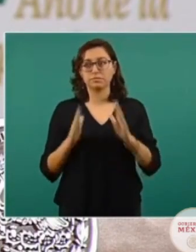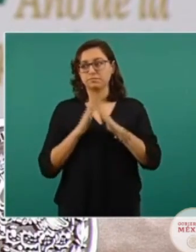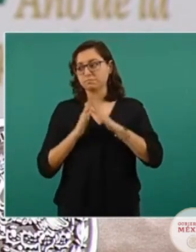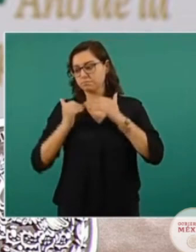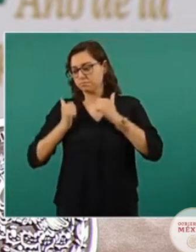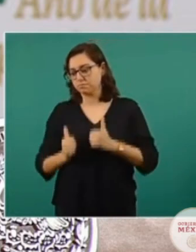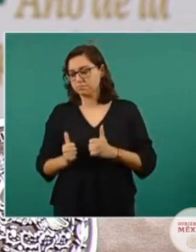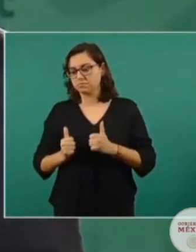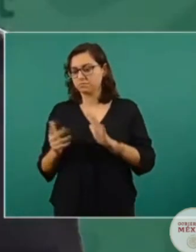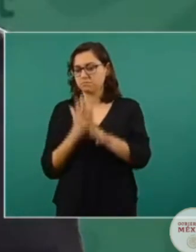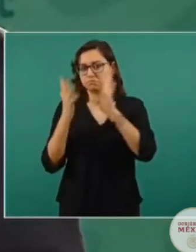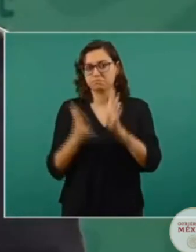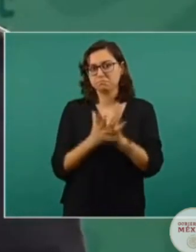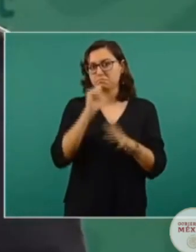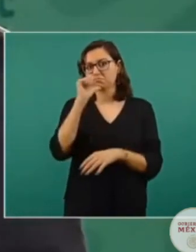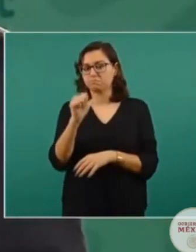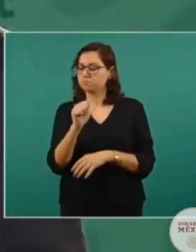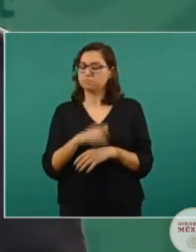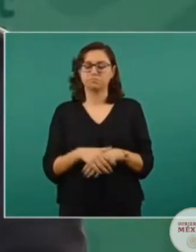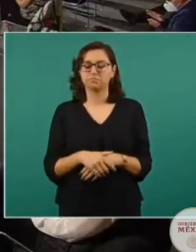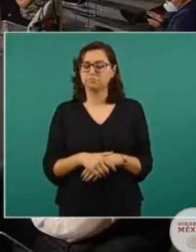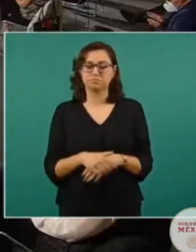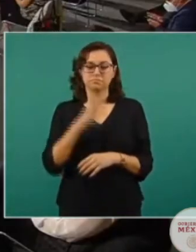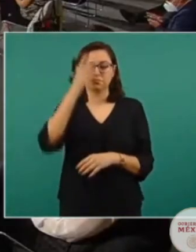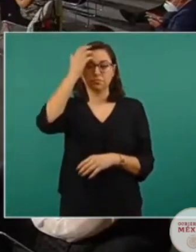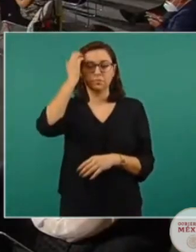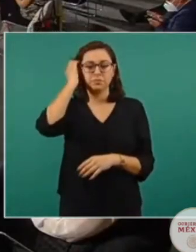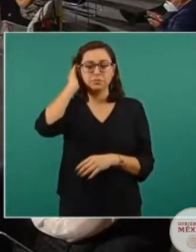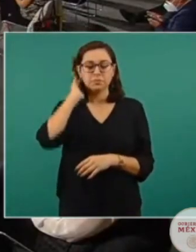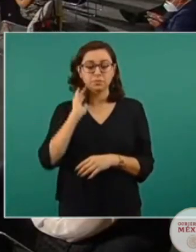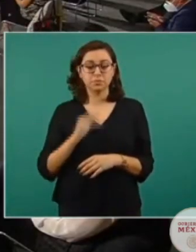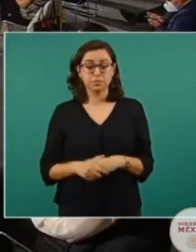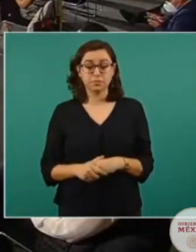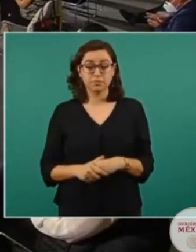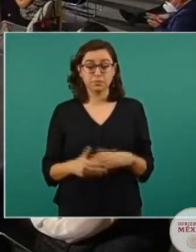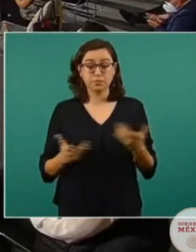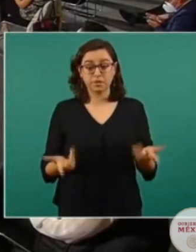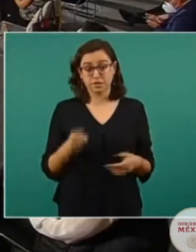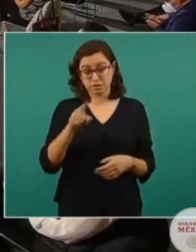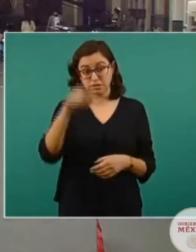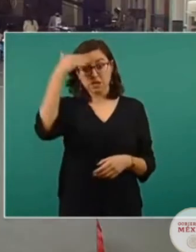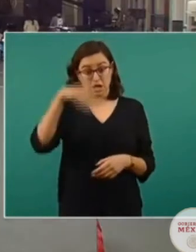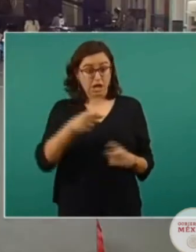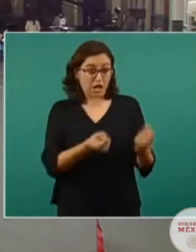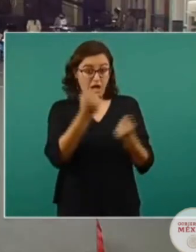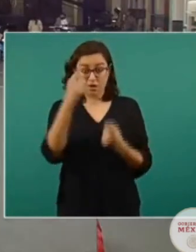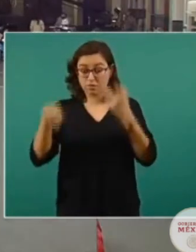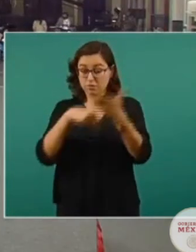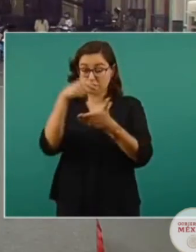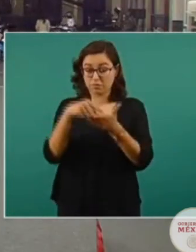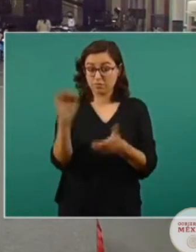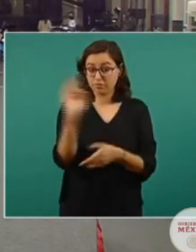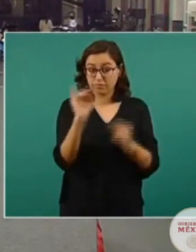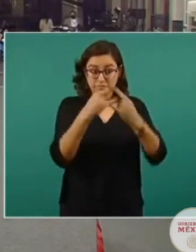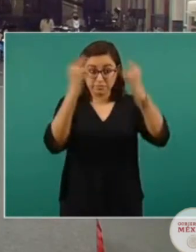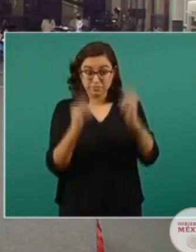sin participar. ¿Tiene algún reporte de algunos lugares donde no se vayan a poder instalar las casillas? ¿Se le